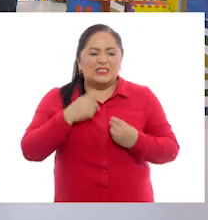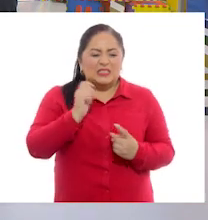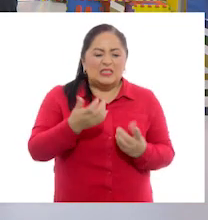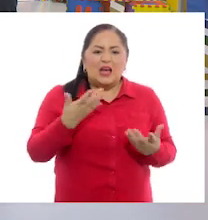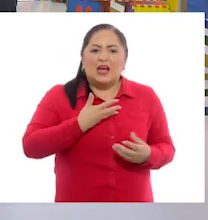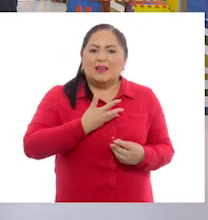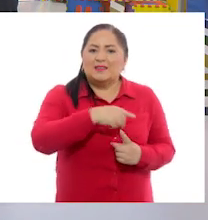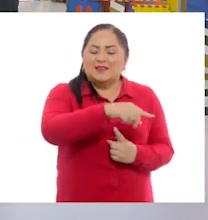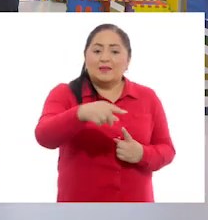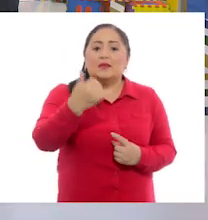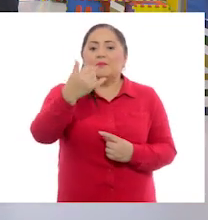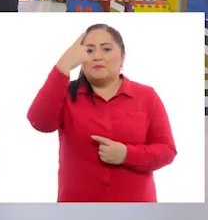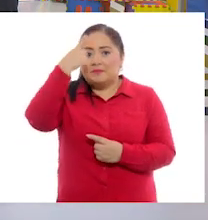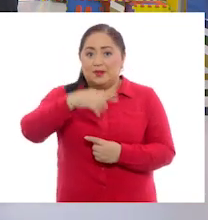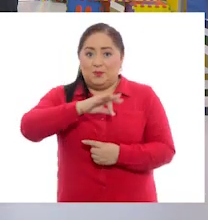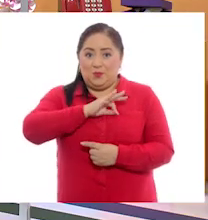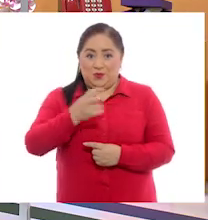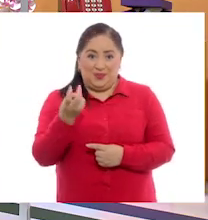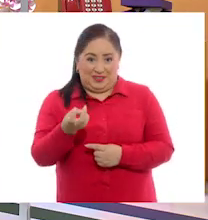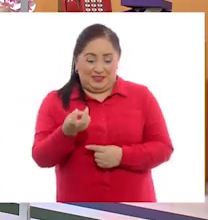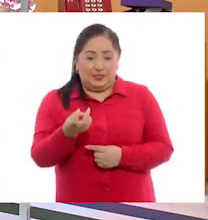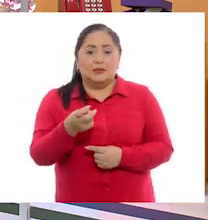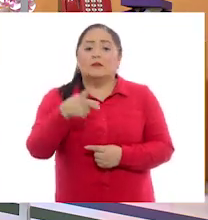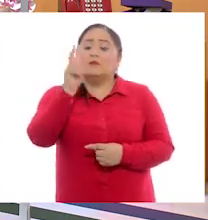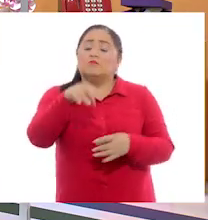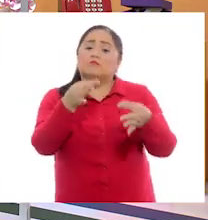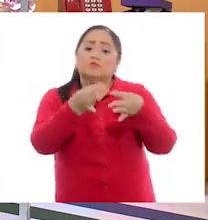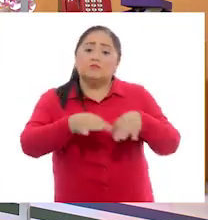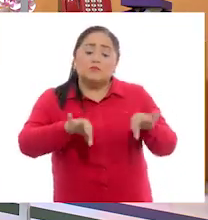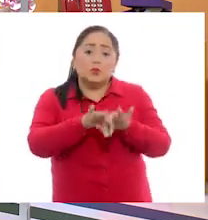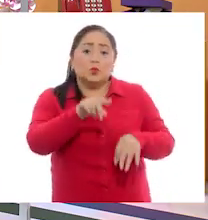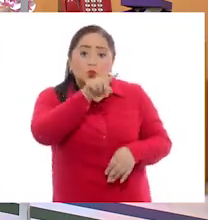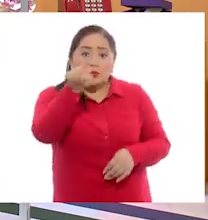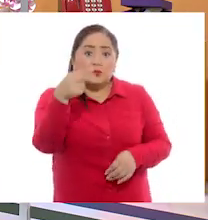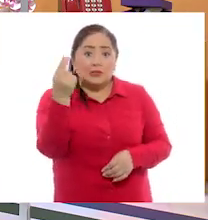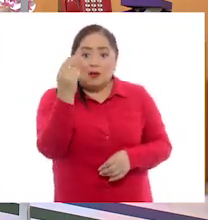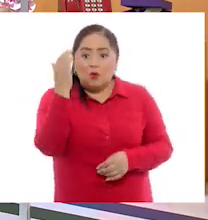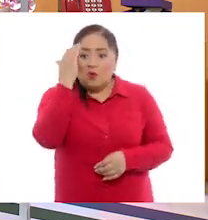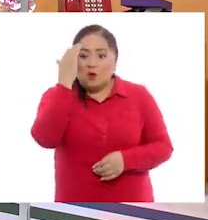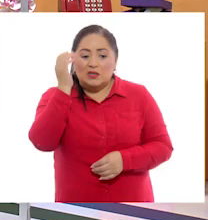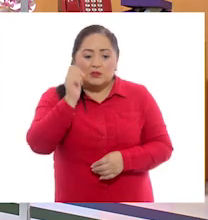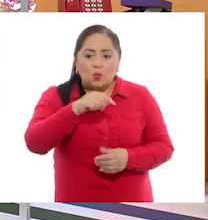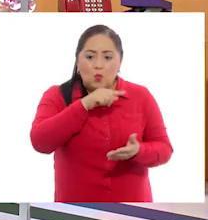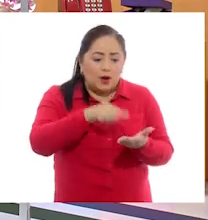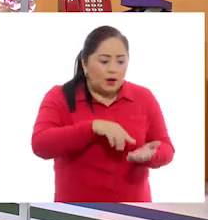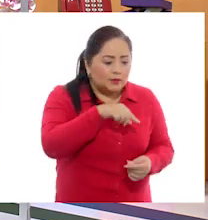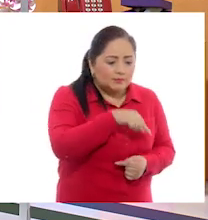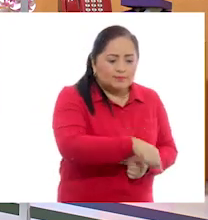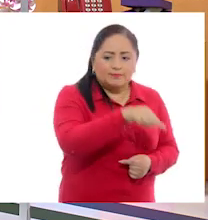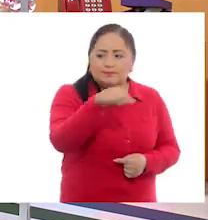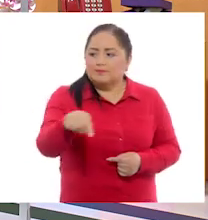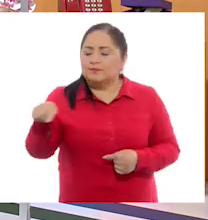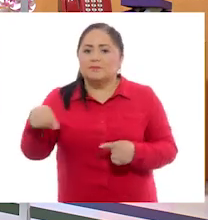También, para poder trabajar este tema, va a ser importante que ustedes conozcan los lugares importantes